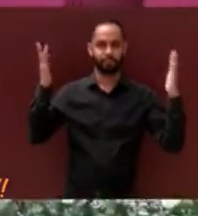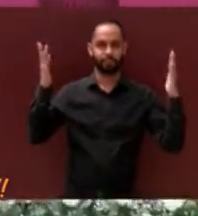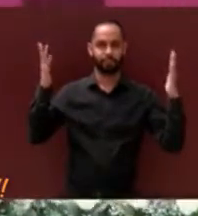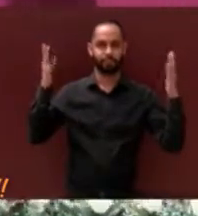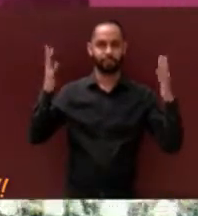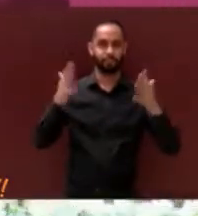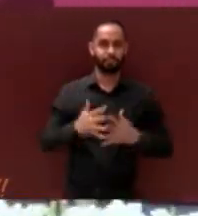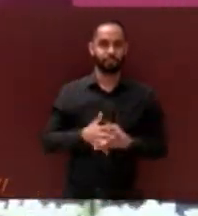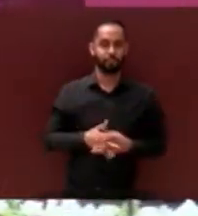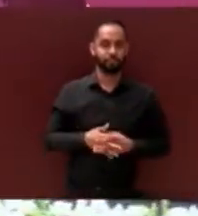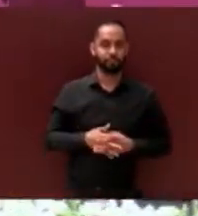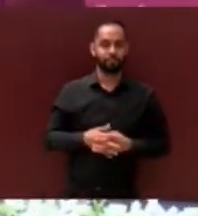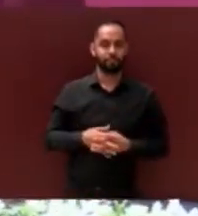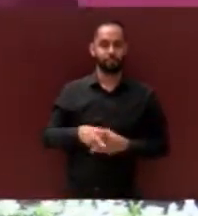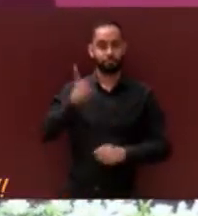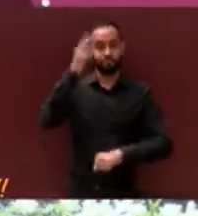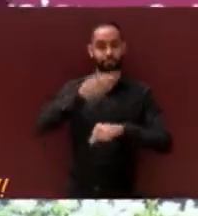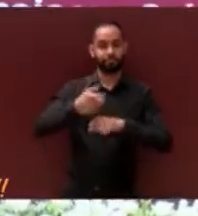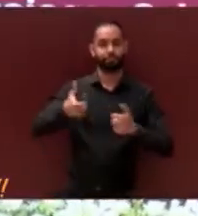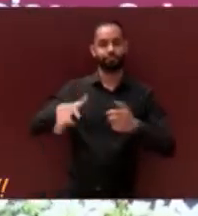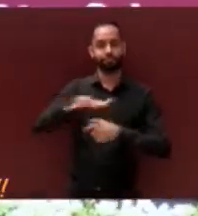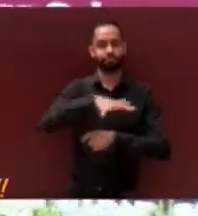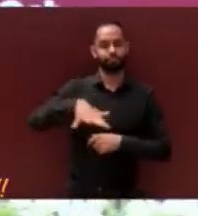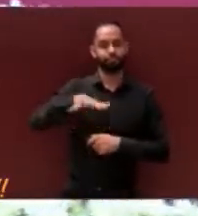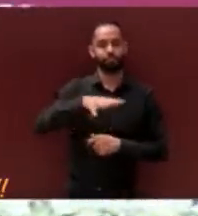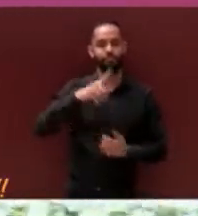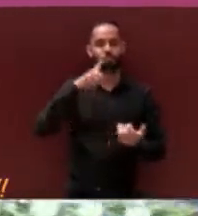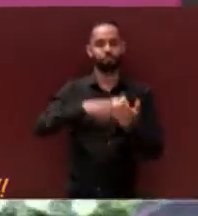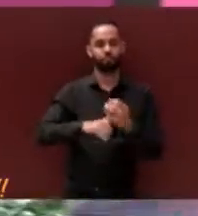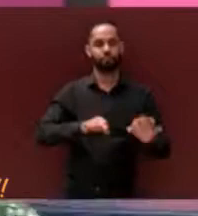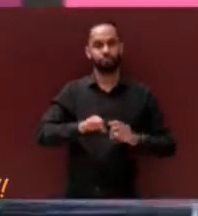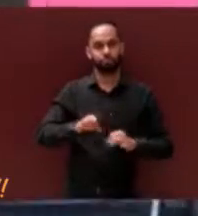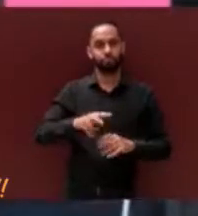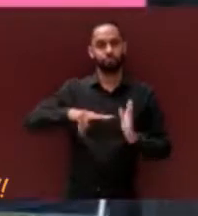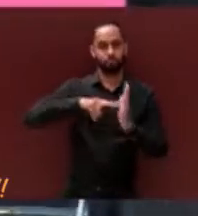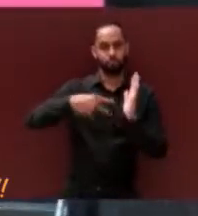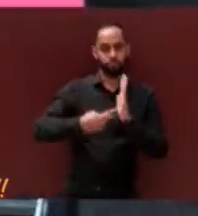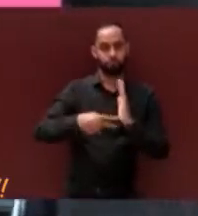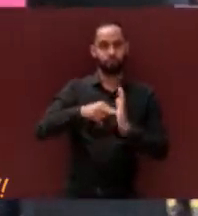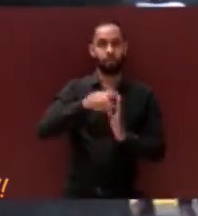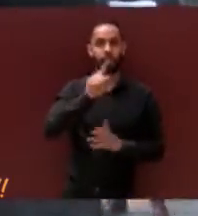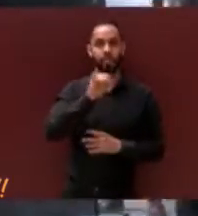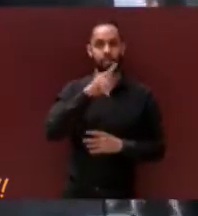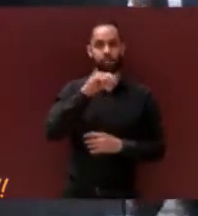En la Dirección de Asuntos Internos, el ingeniero Jorge Tito Escobedo Robledo.